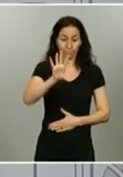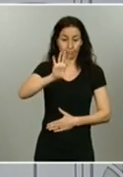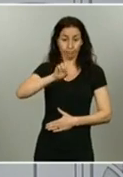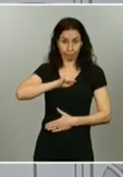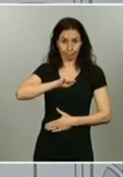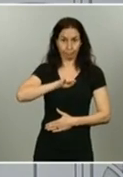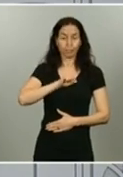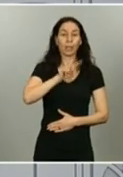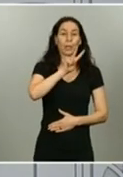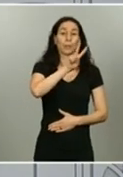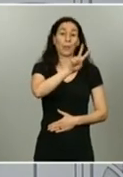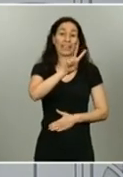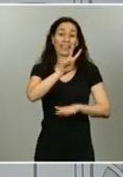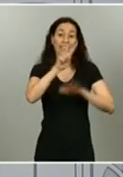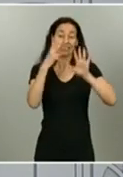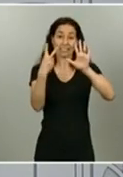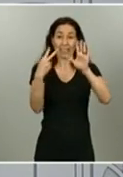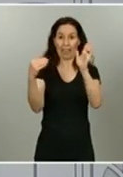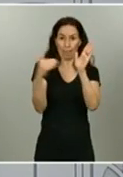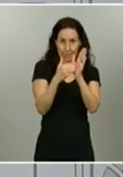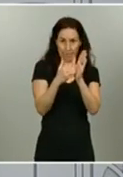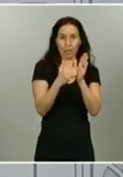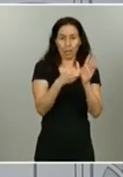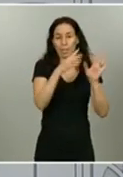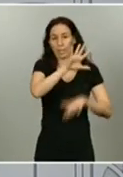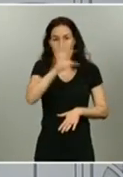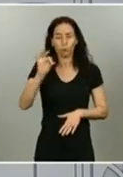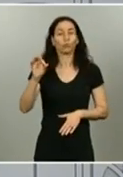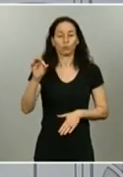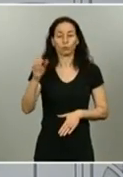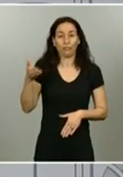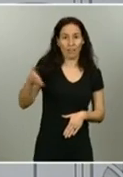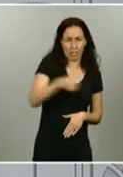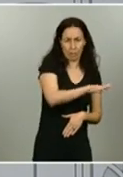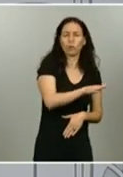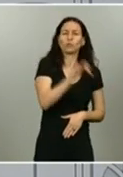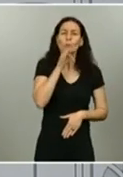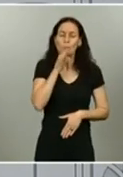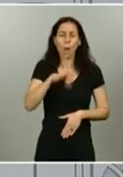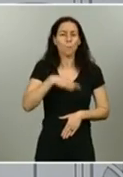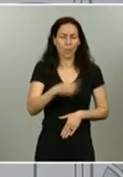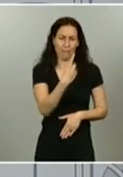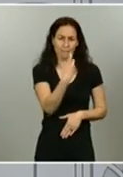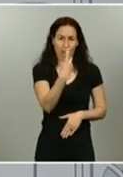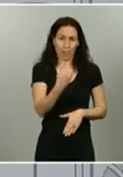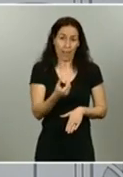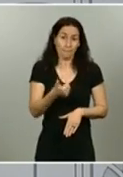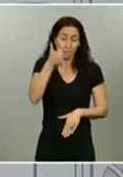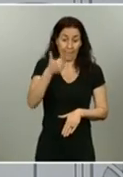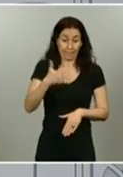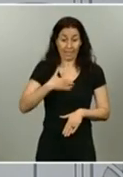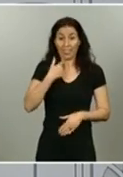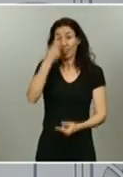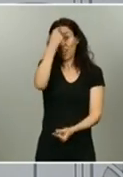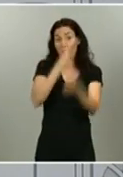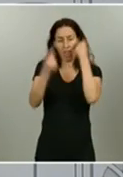.000 y pico fallecidos, cerca de 28.000 todavía pueden faltar algunos, todavía va haber algunas correcciones en los datos de fallecidos algunos